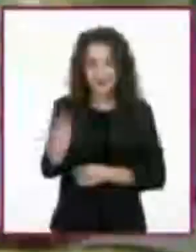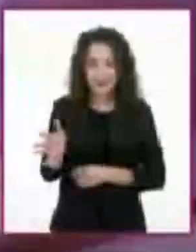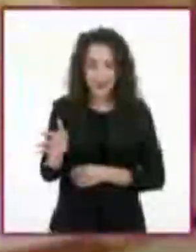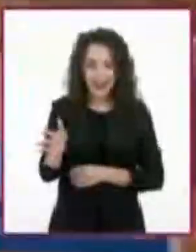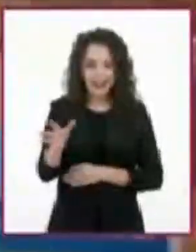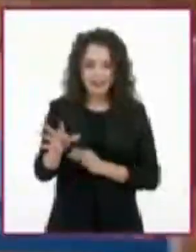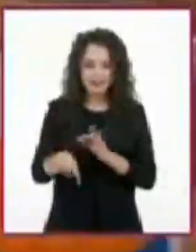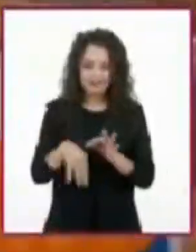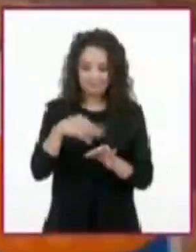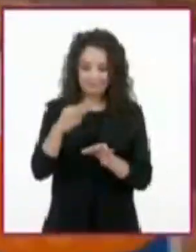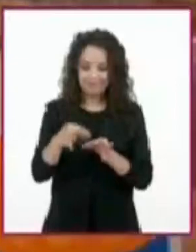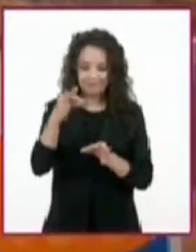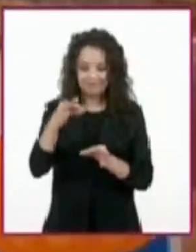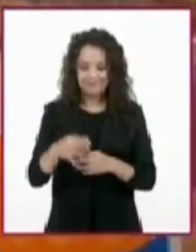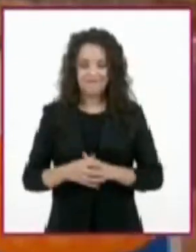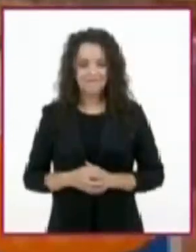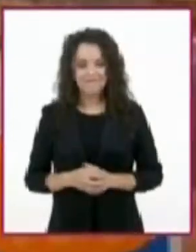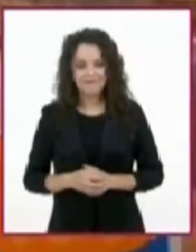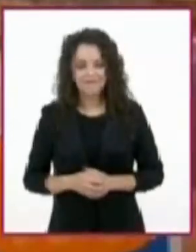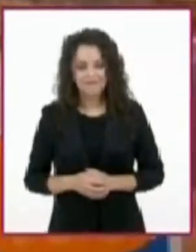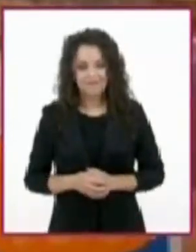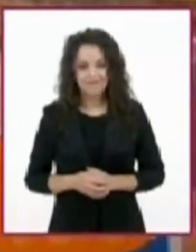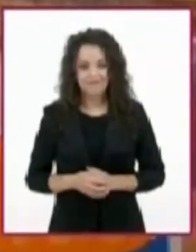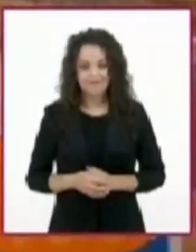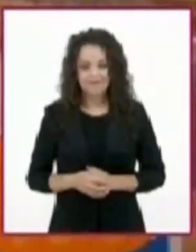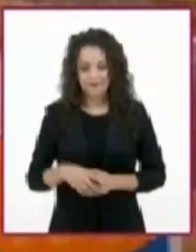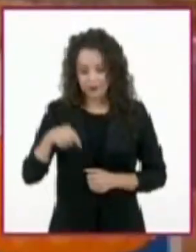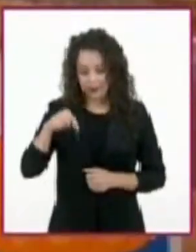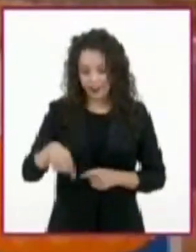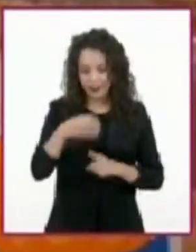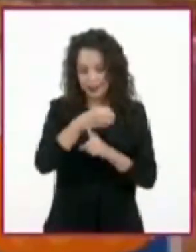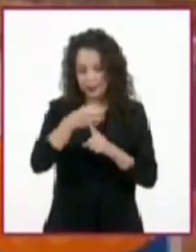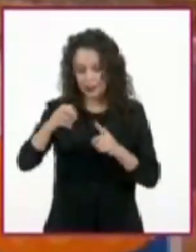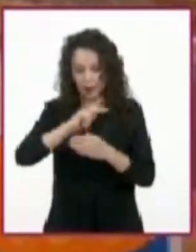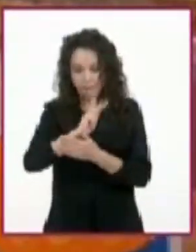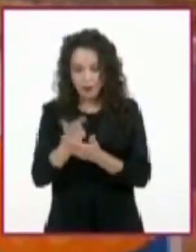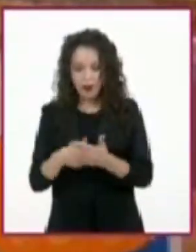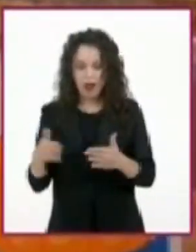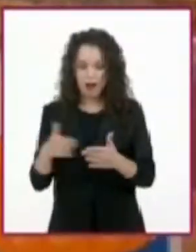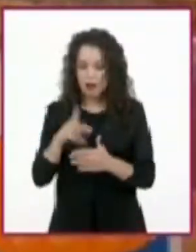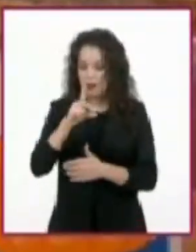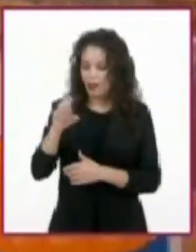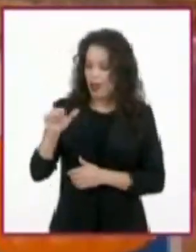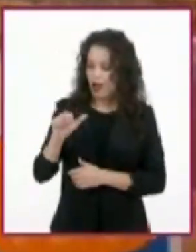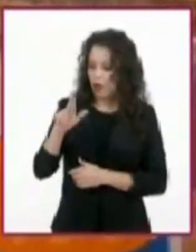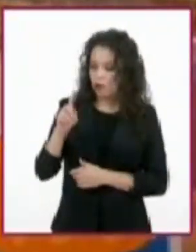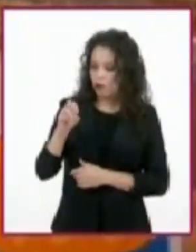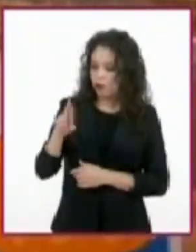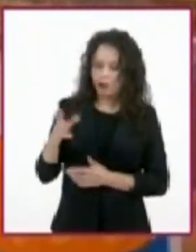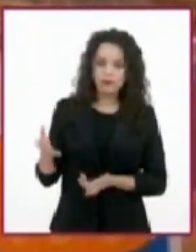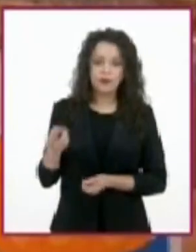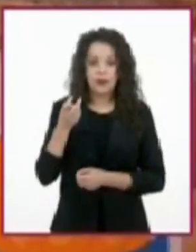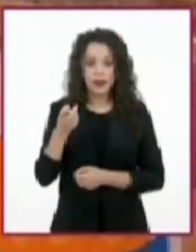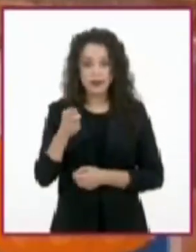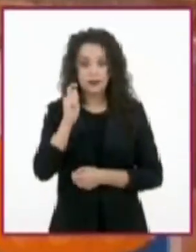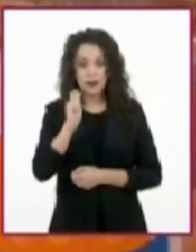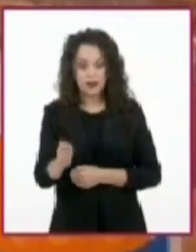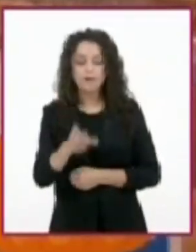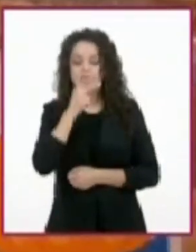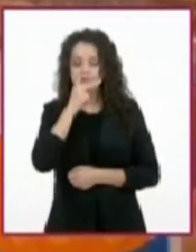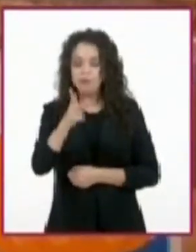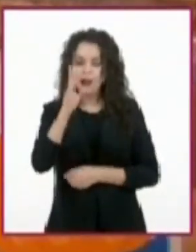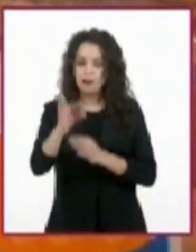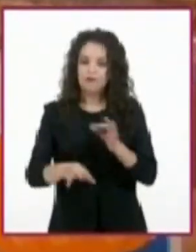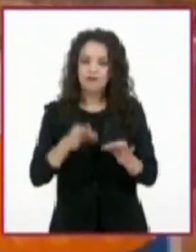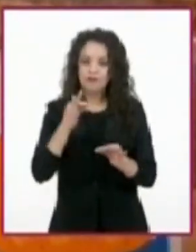ya se coció. Esto fue su programa Cocina de Autor en el segmento Esta Palabra ya se